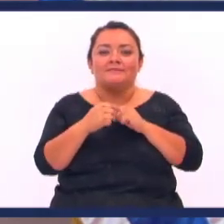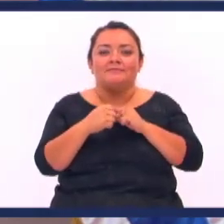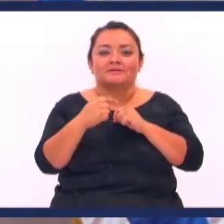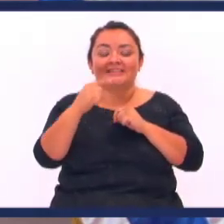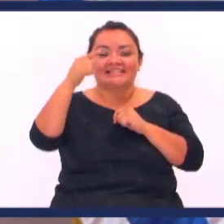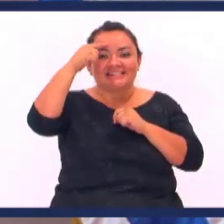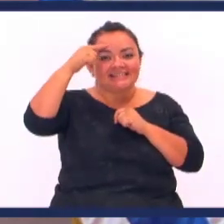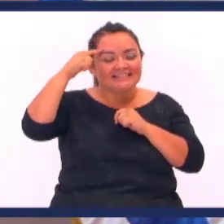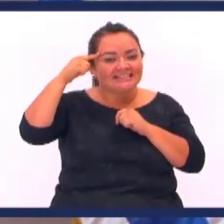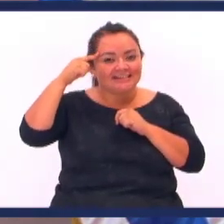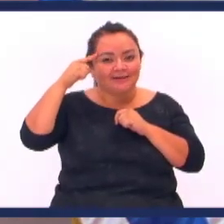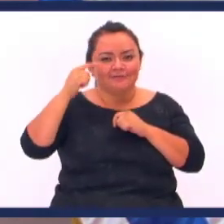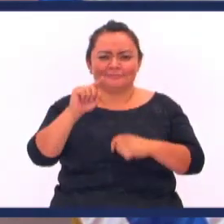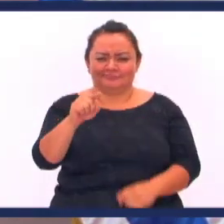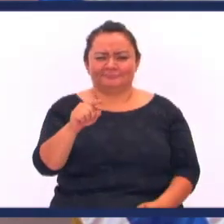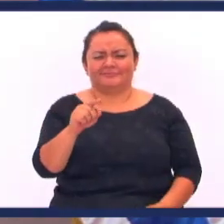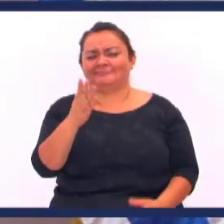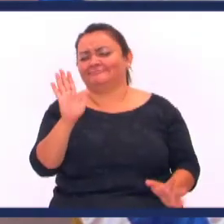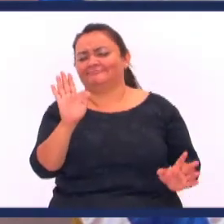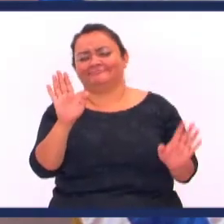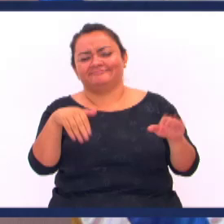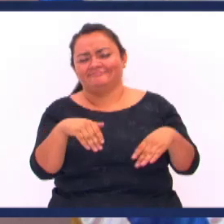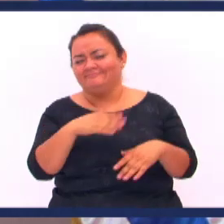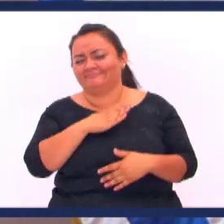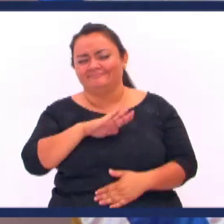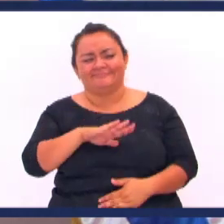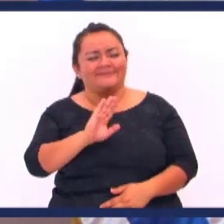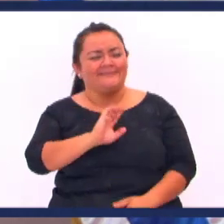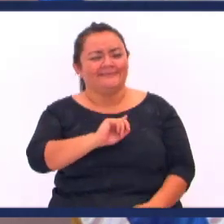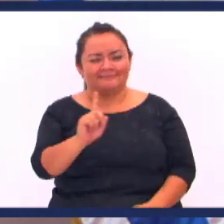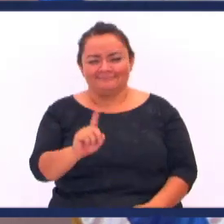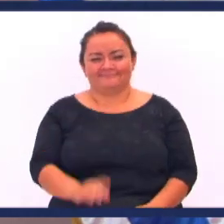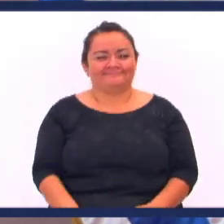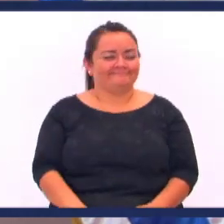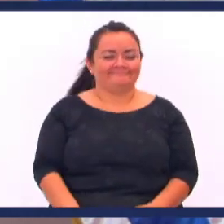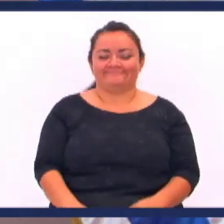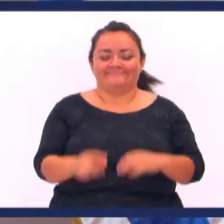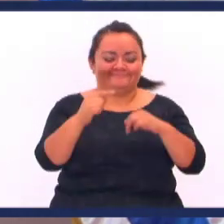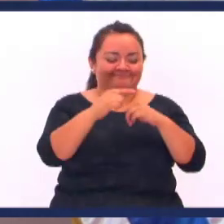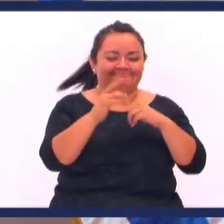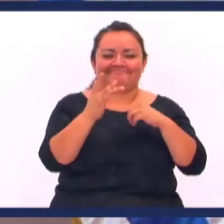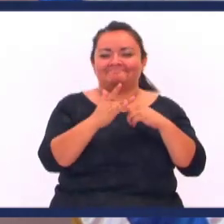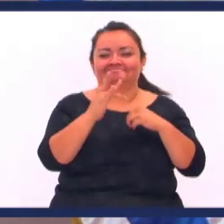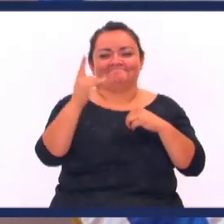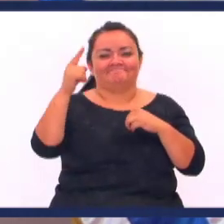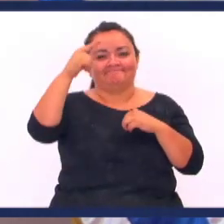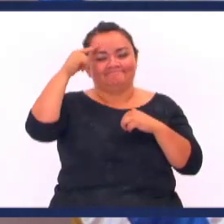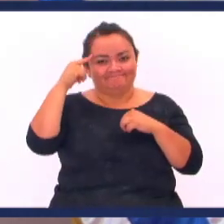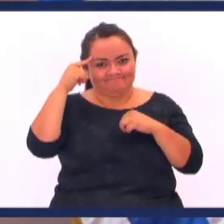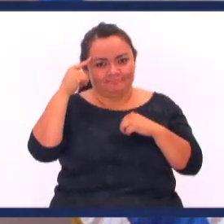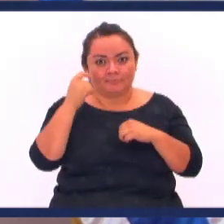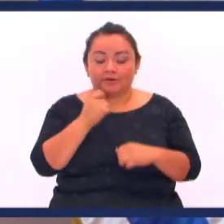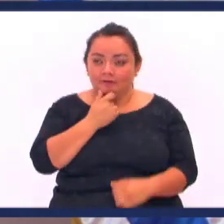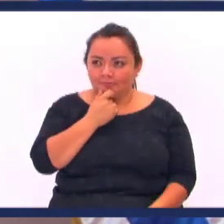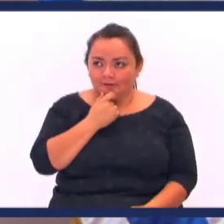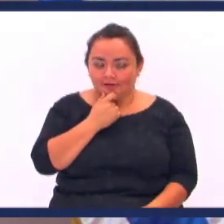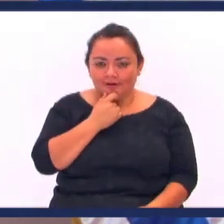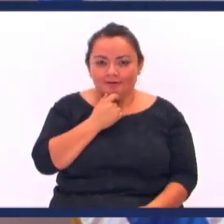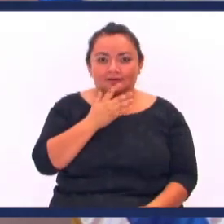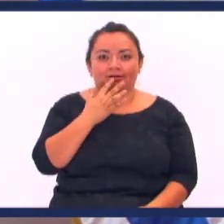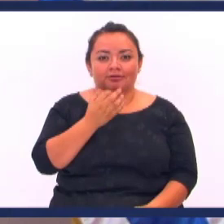diamante negro Así que usted señor En casa Deje de complejos Amén Es un diamante negro ¿No lo puede usted creer?